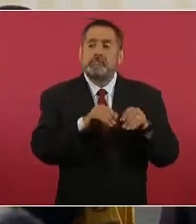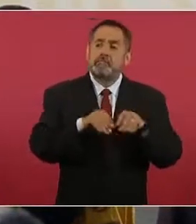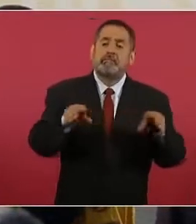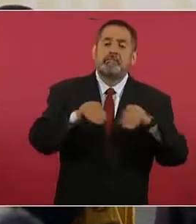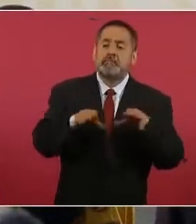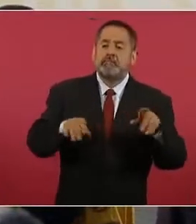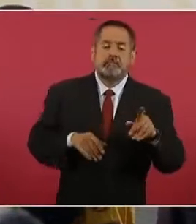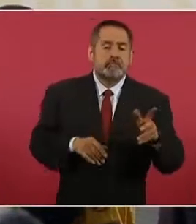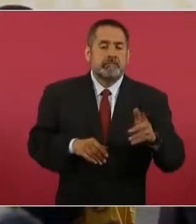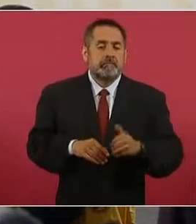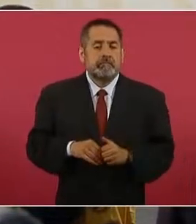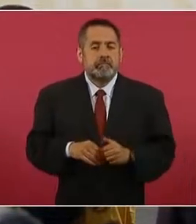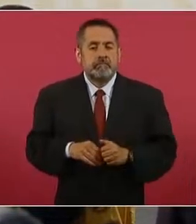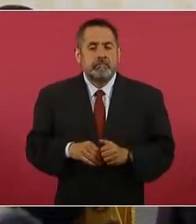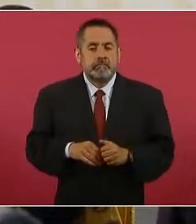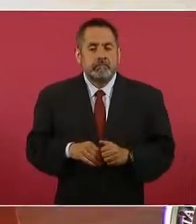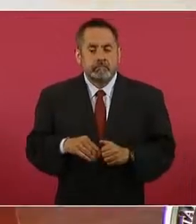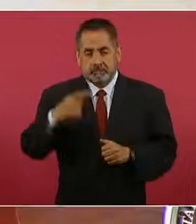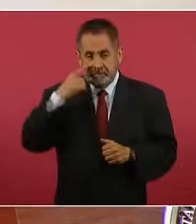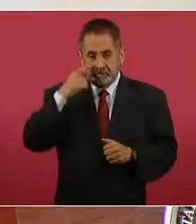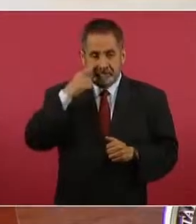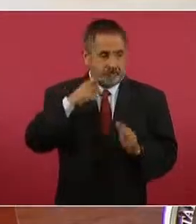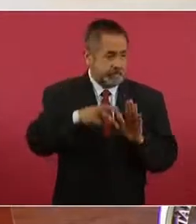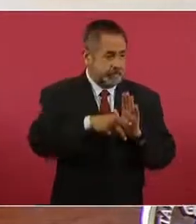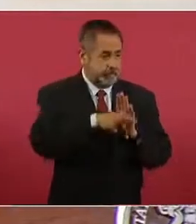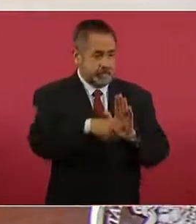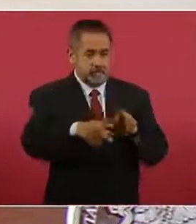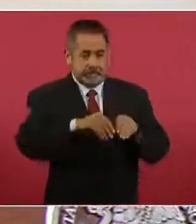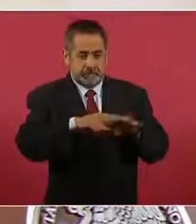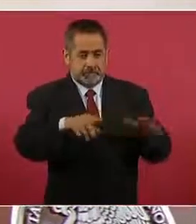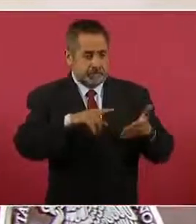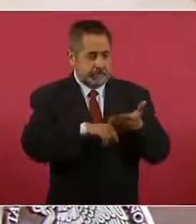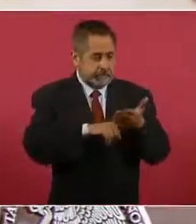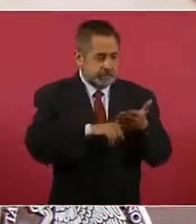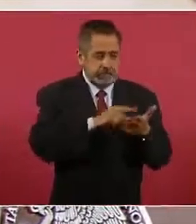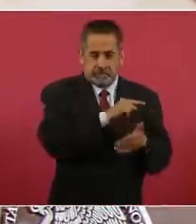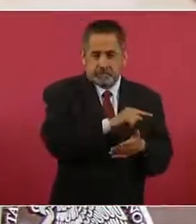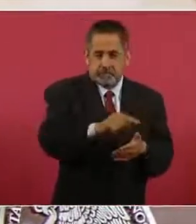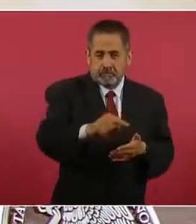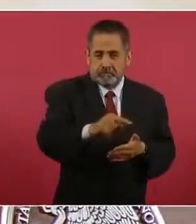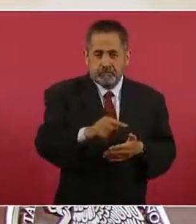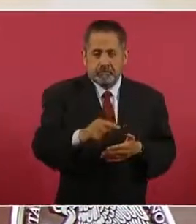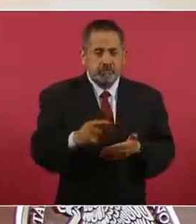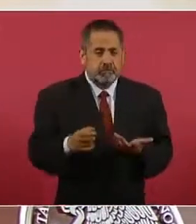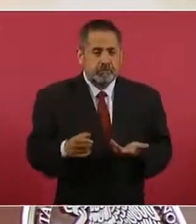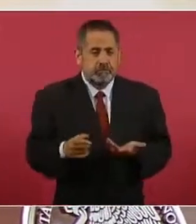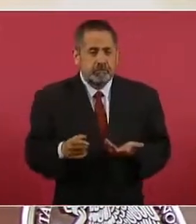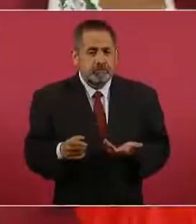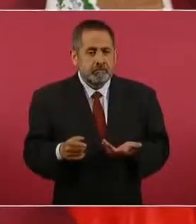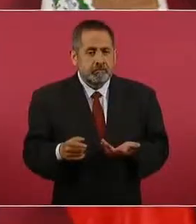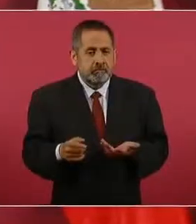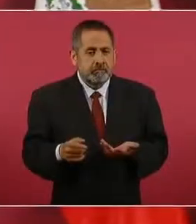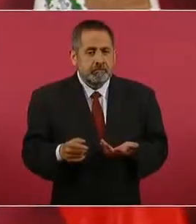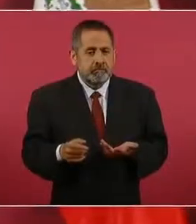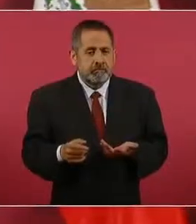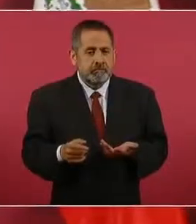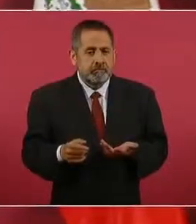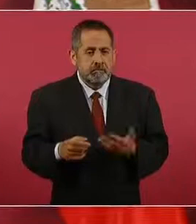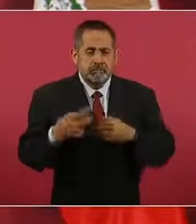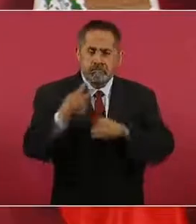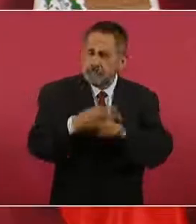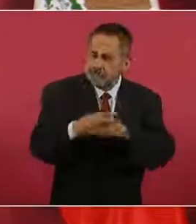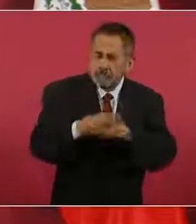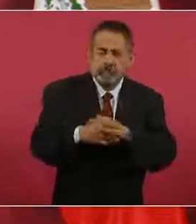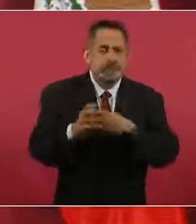y en ningún medio convencional, en la